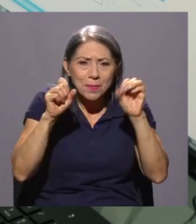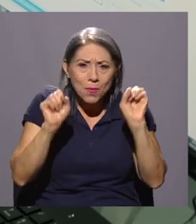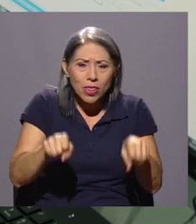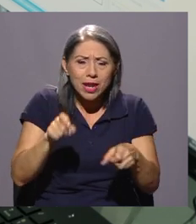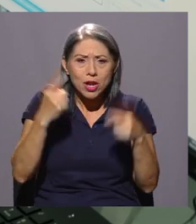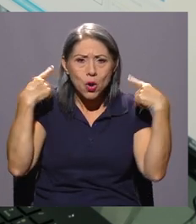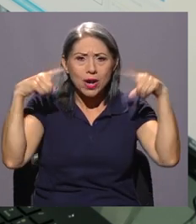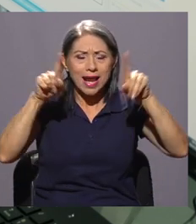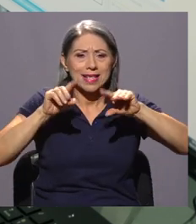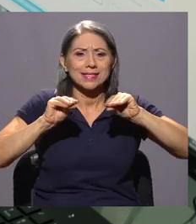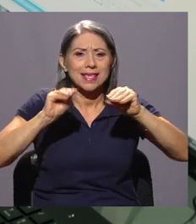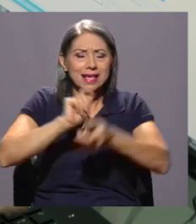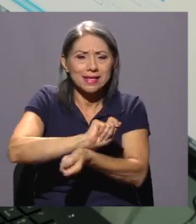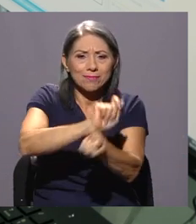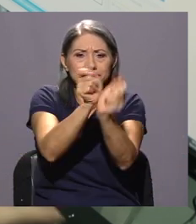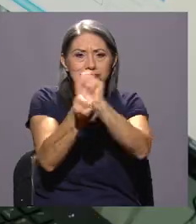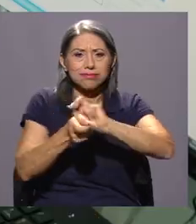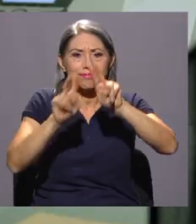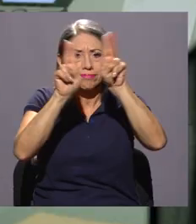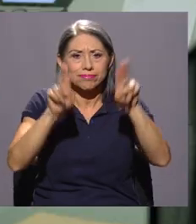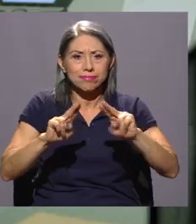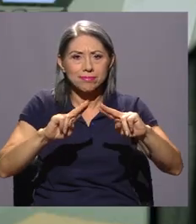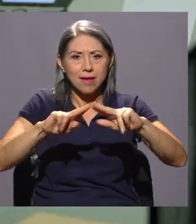cabo las secciones de virtualización de la docencia.